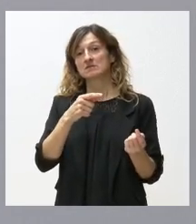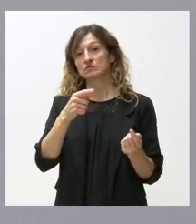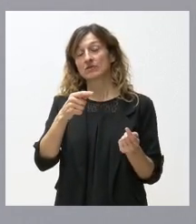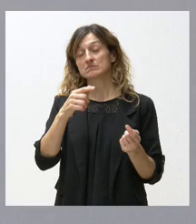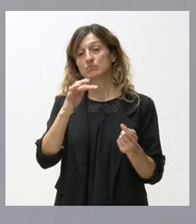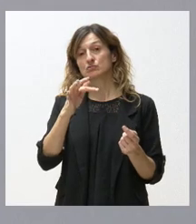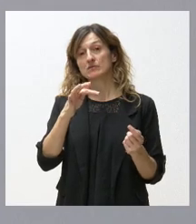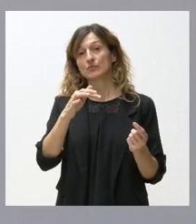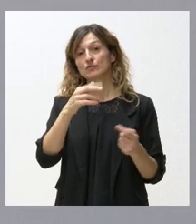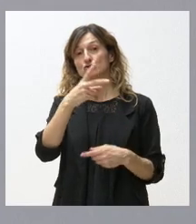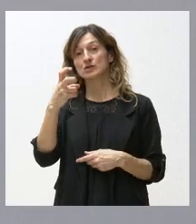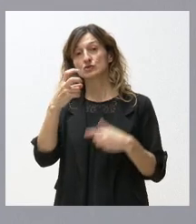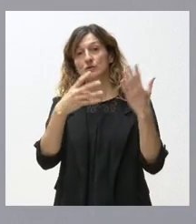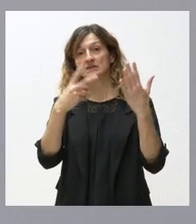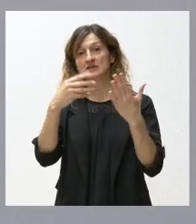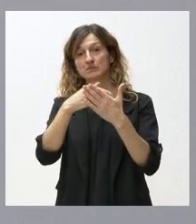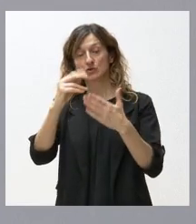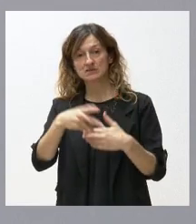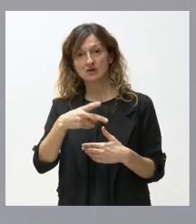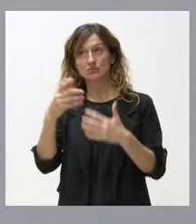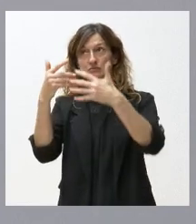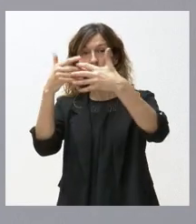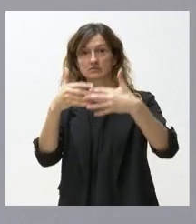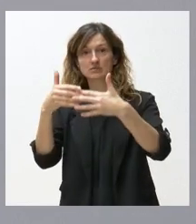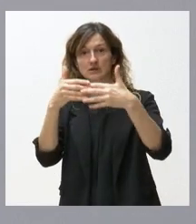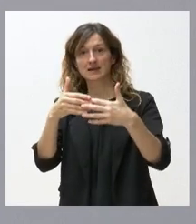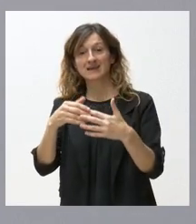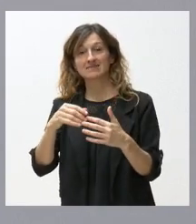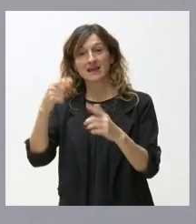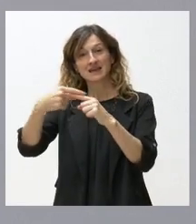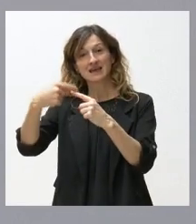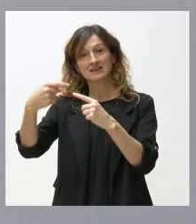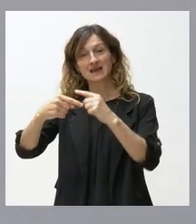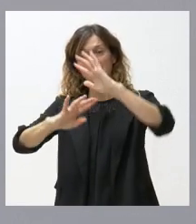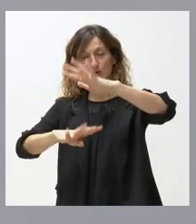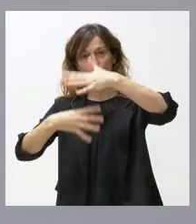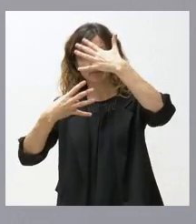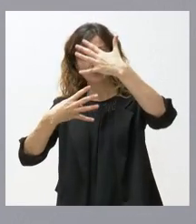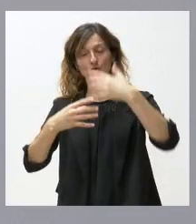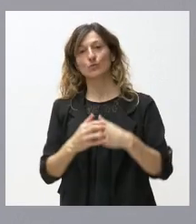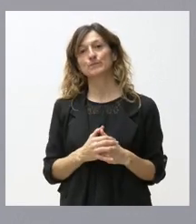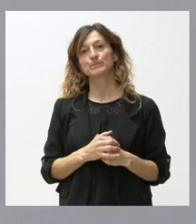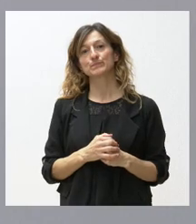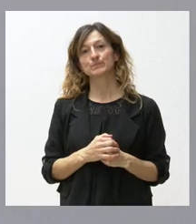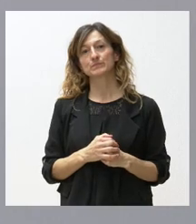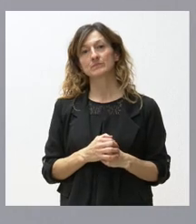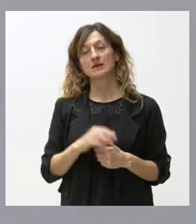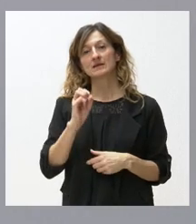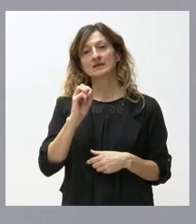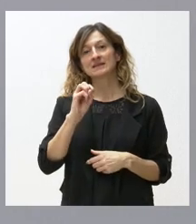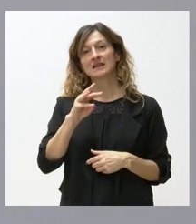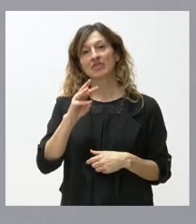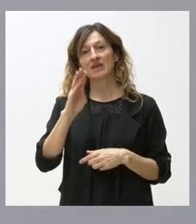297 millones de euros, Estados Unidos es el noveno cliente de Castilla y León y nuestro 13 proveedor,